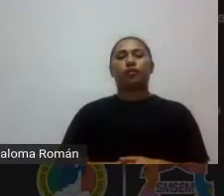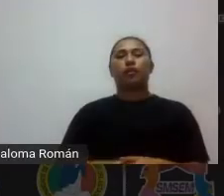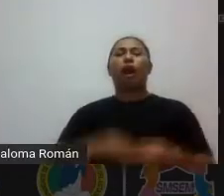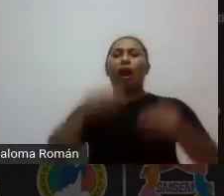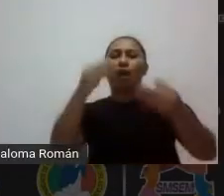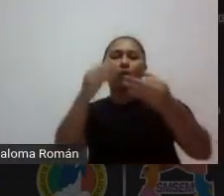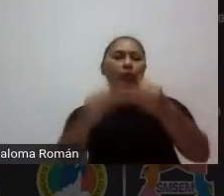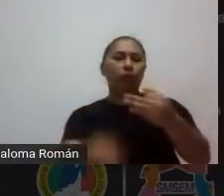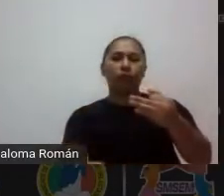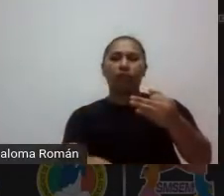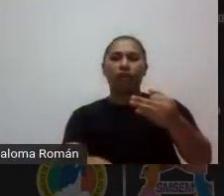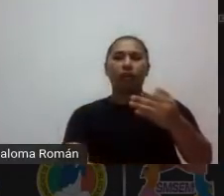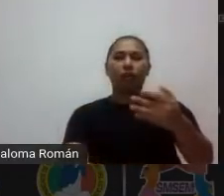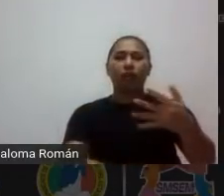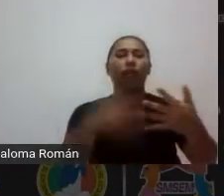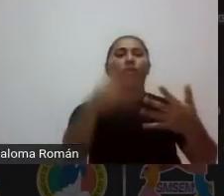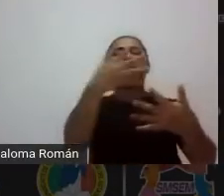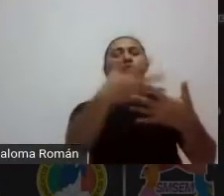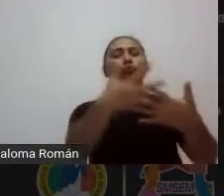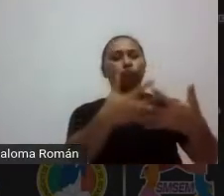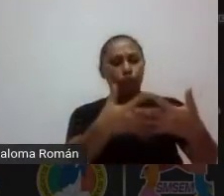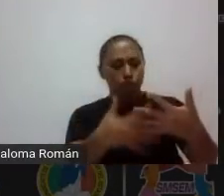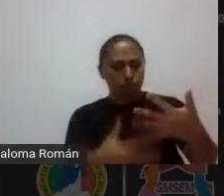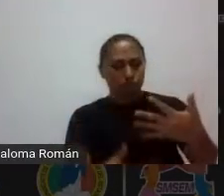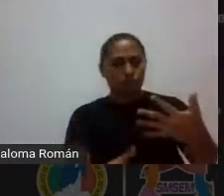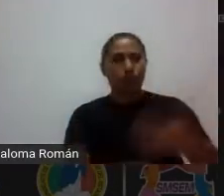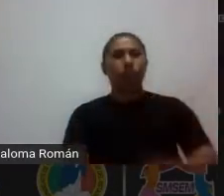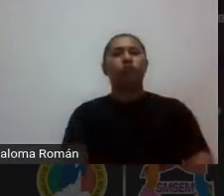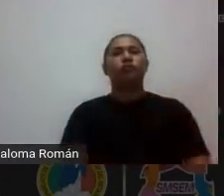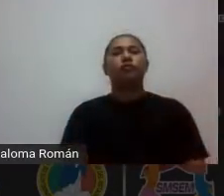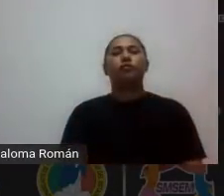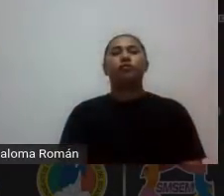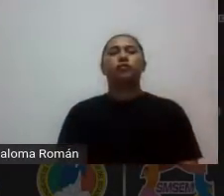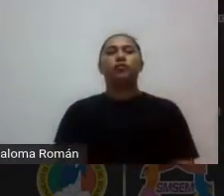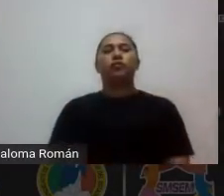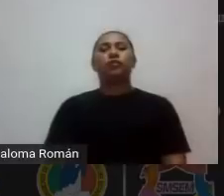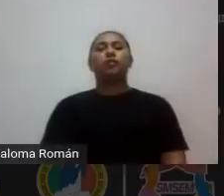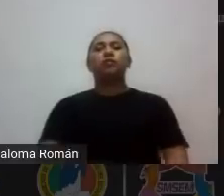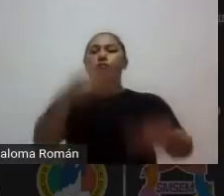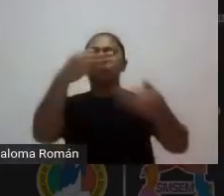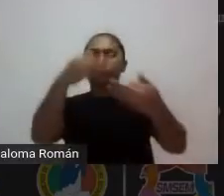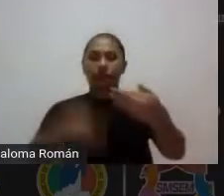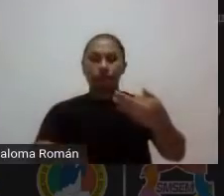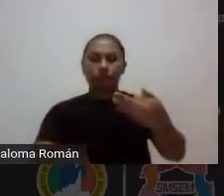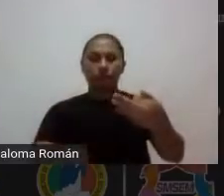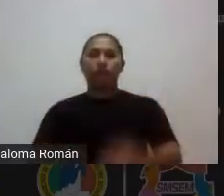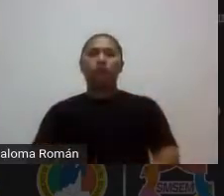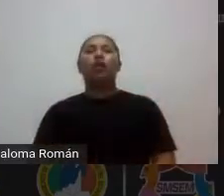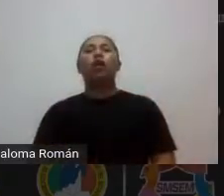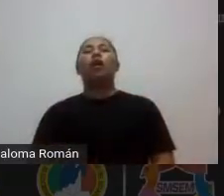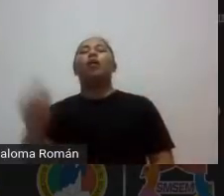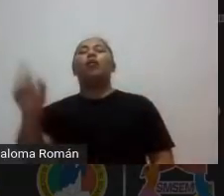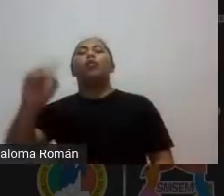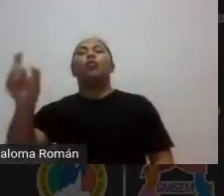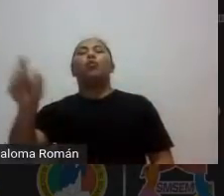maestras maestros si el desarrollo termina cuando se dice